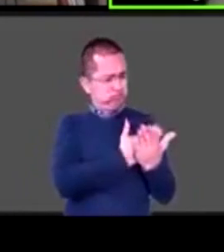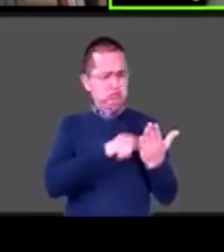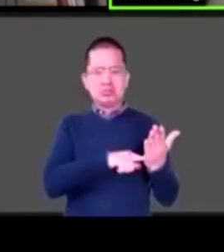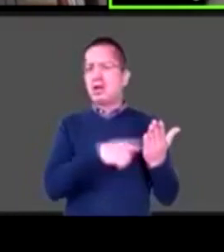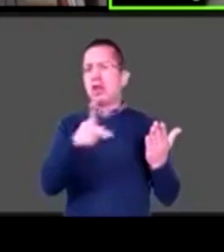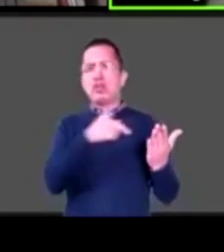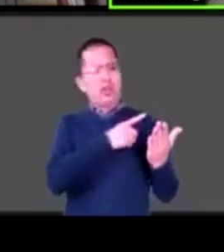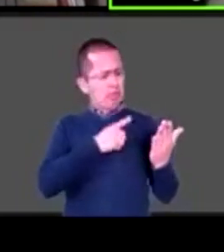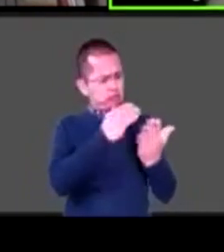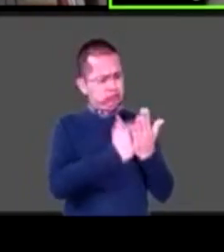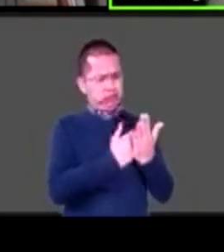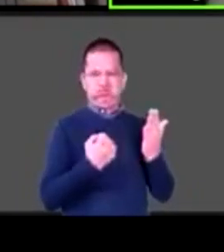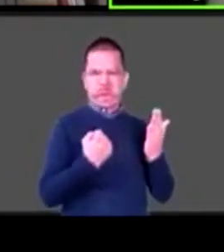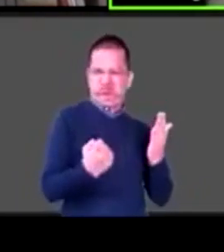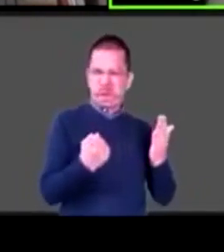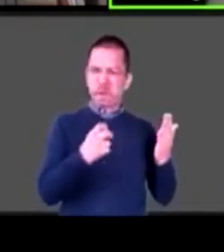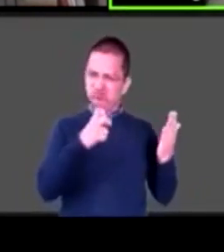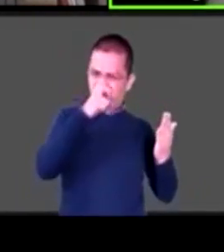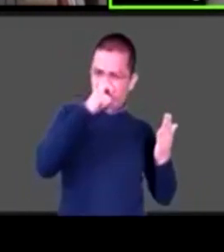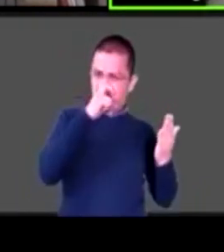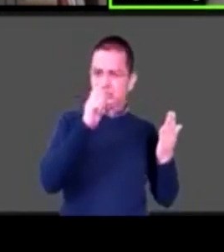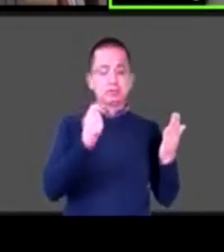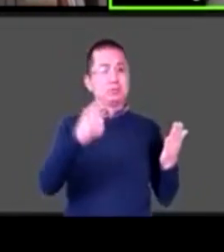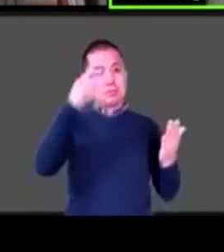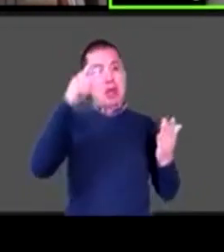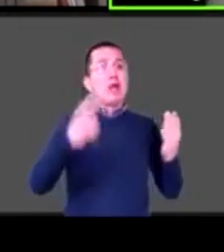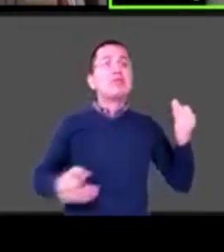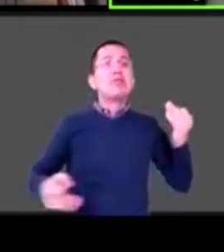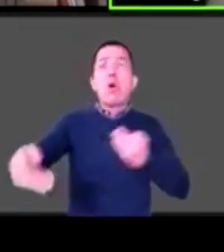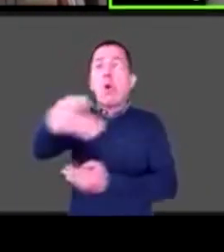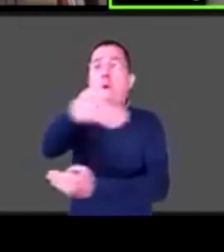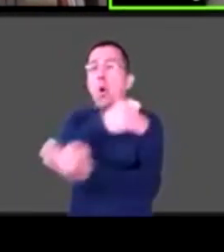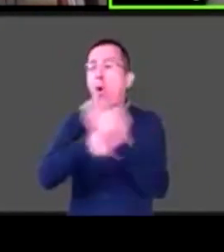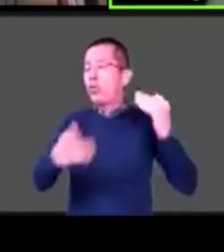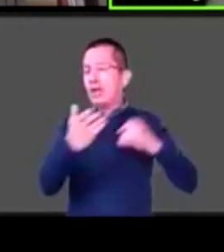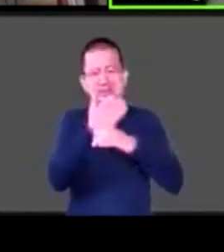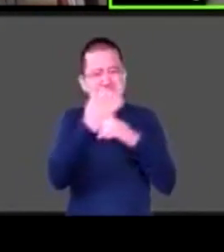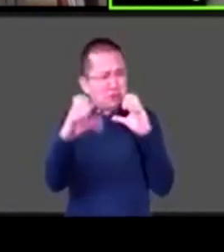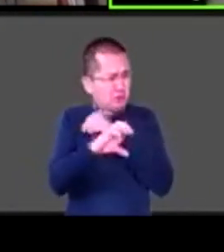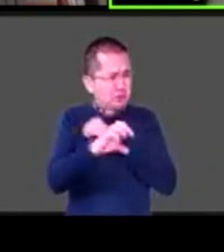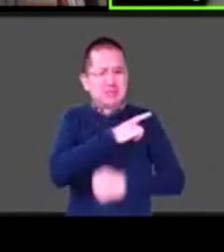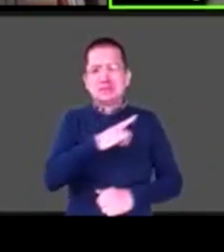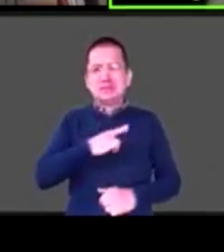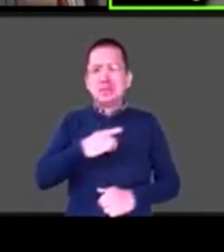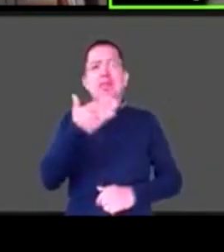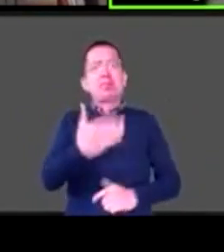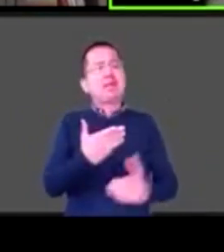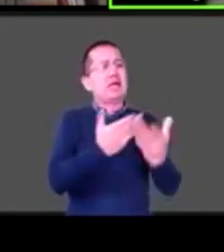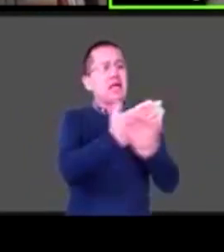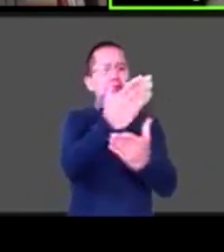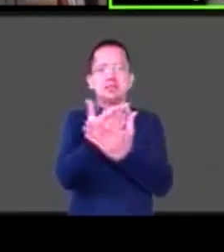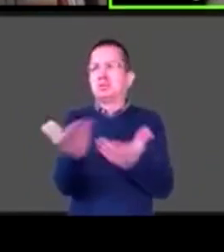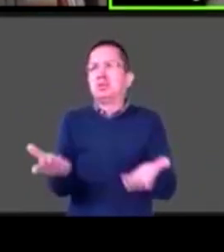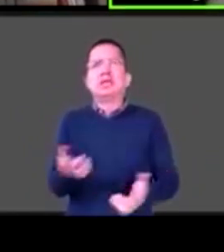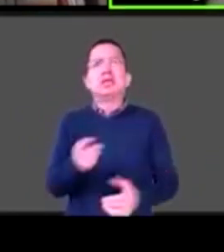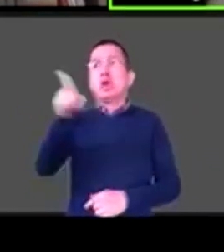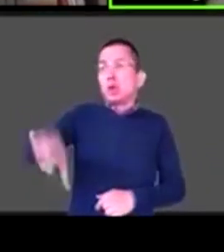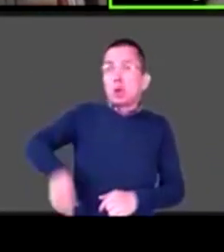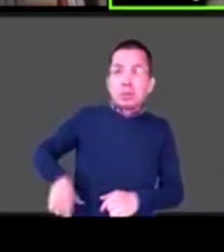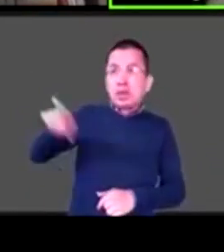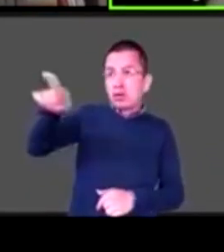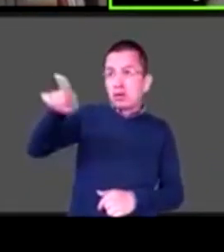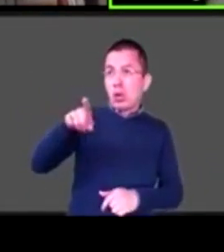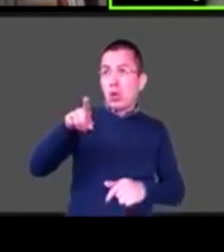pero que todo sea accesible. O sea, desde las compras del Estado mexicano hasta cualquier nueva construcción,